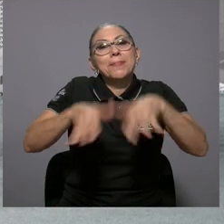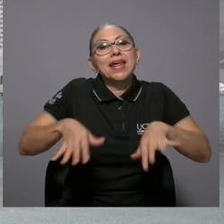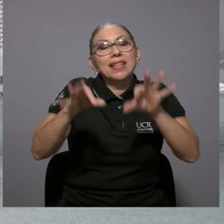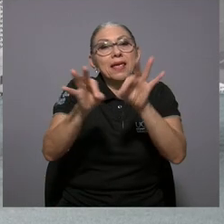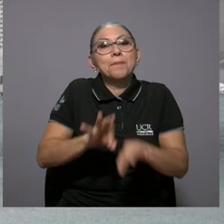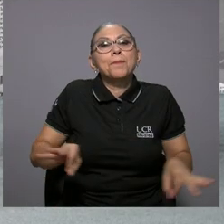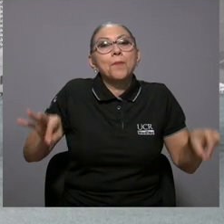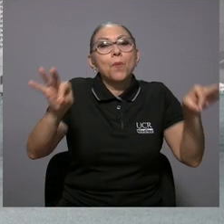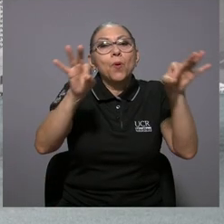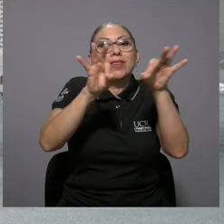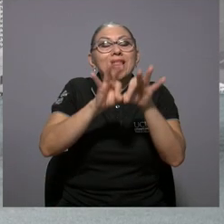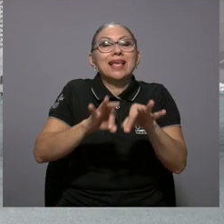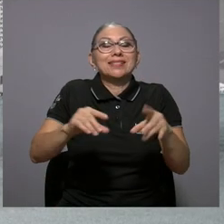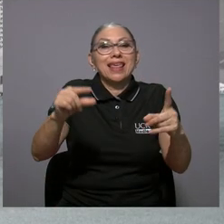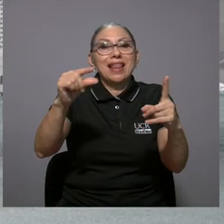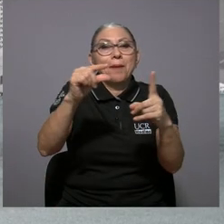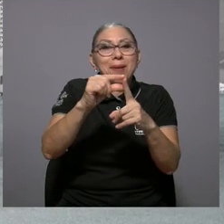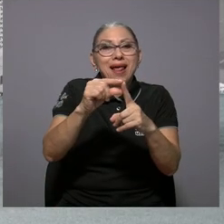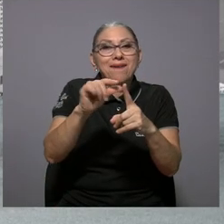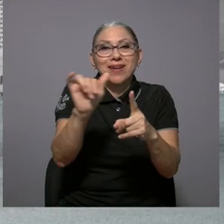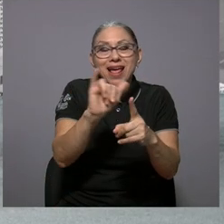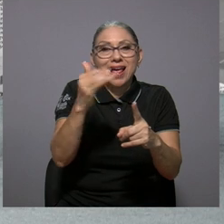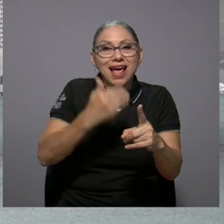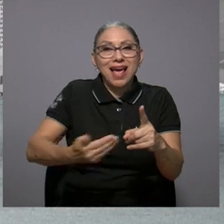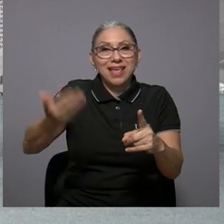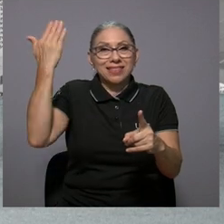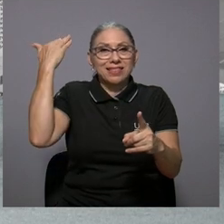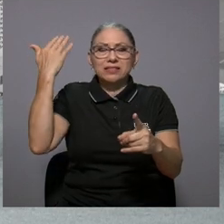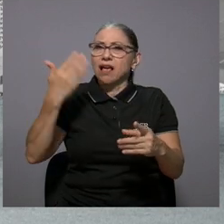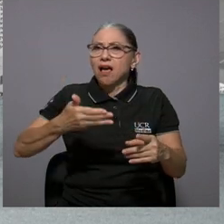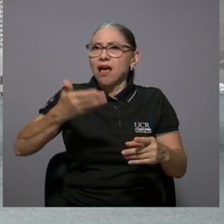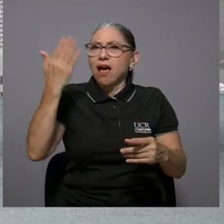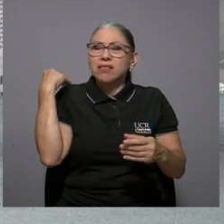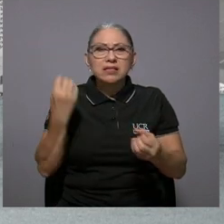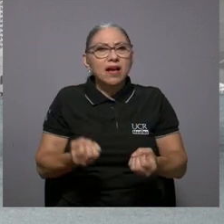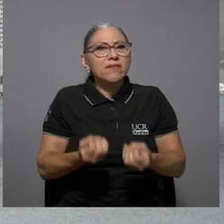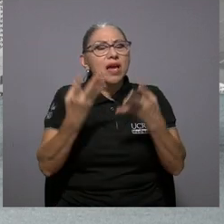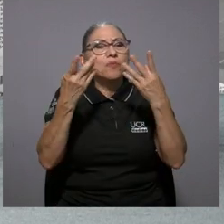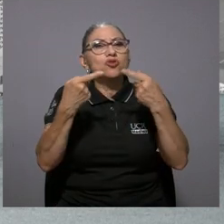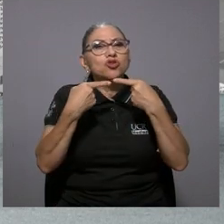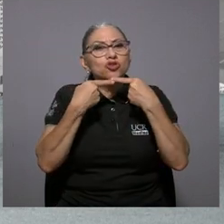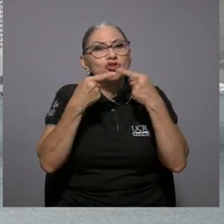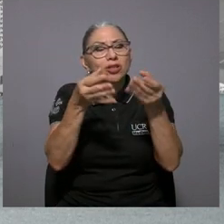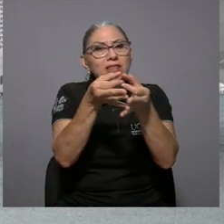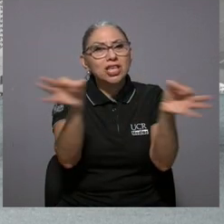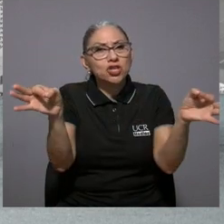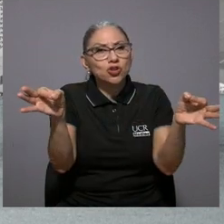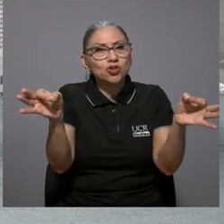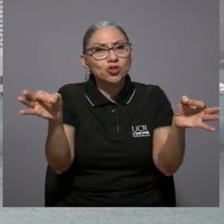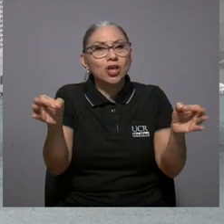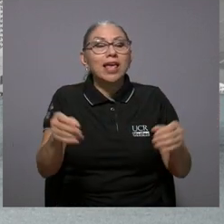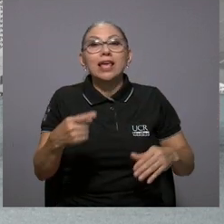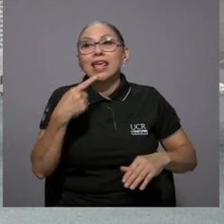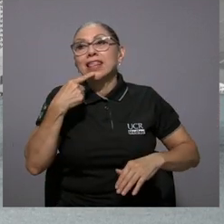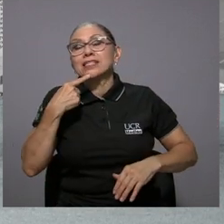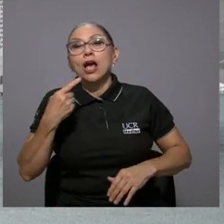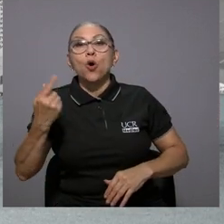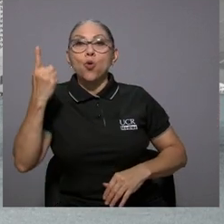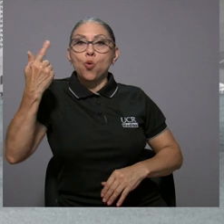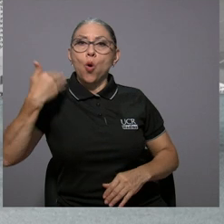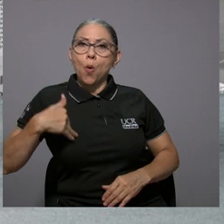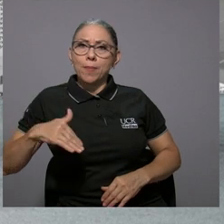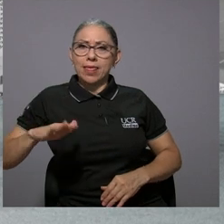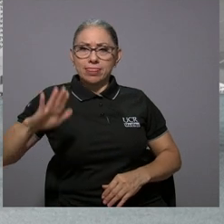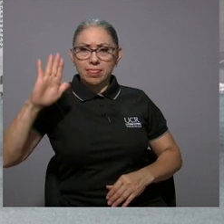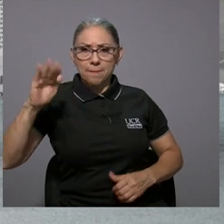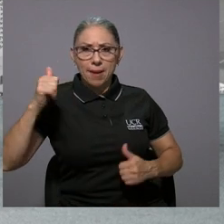importancia que se le daba antes a la palabra incluso bueno había muchos muchos dichos que tenían que ver con eso un hombre